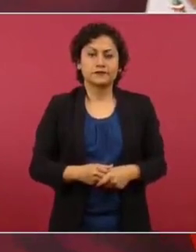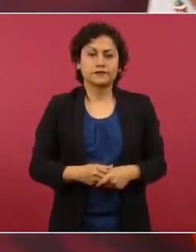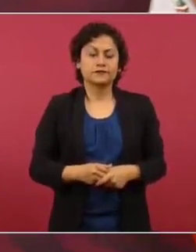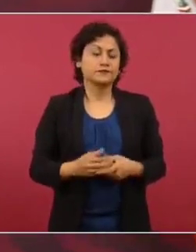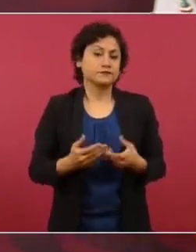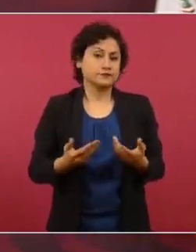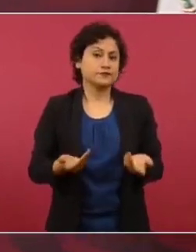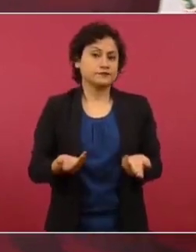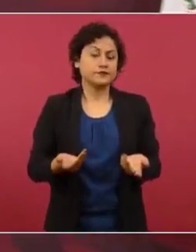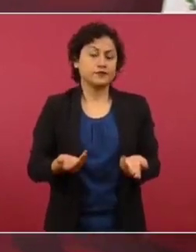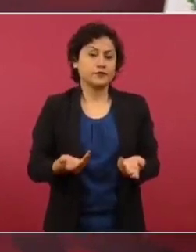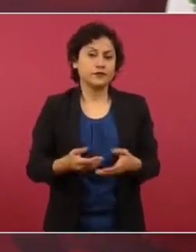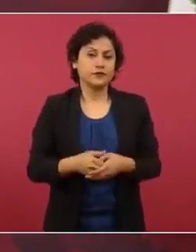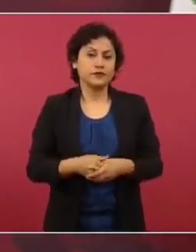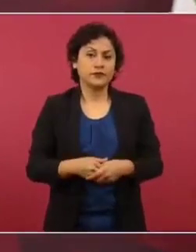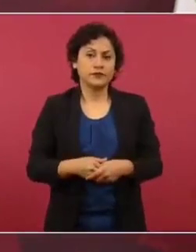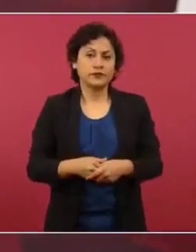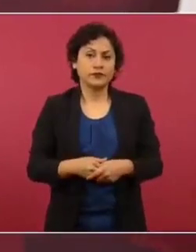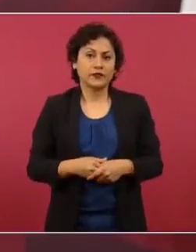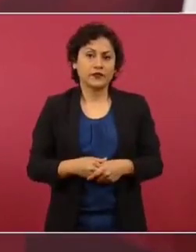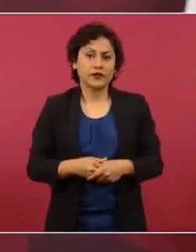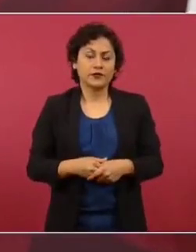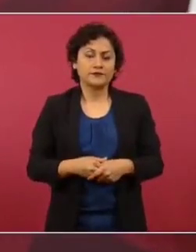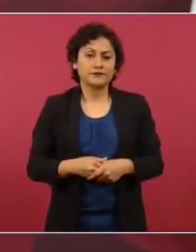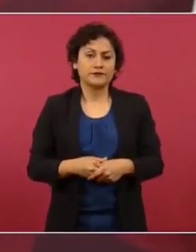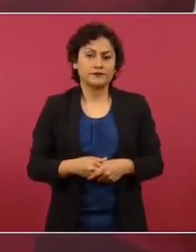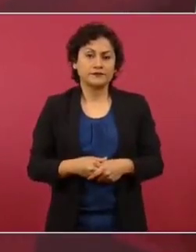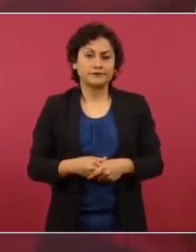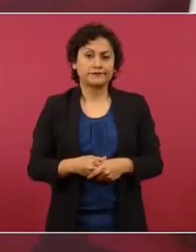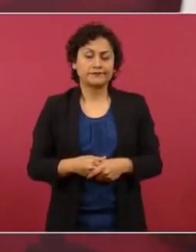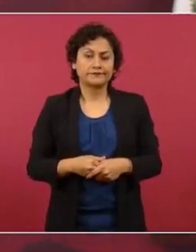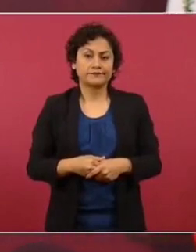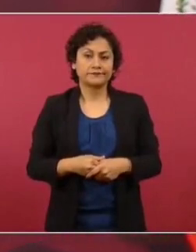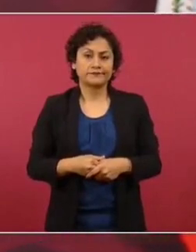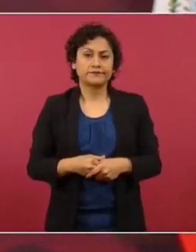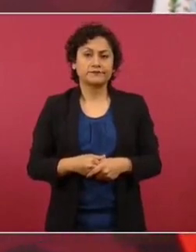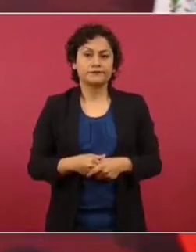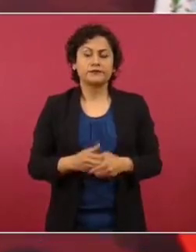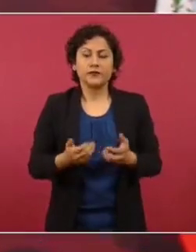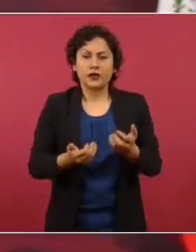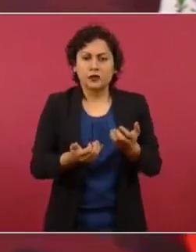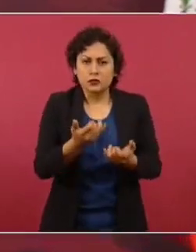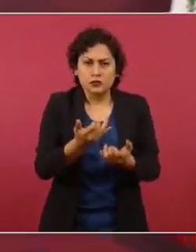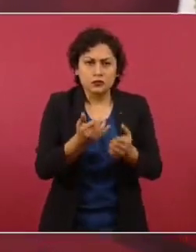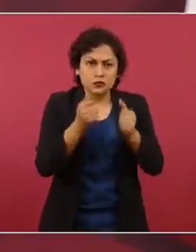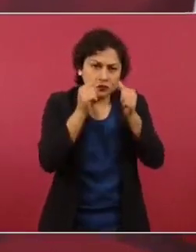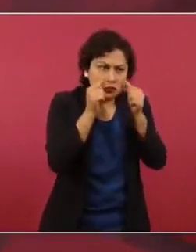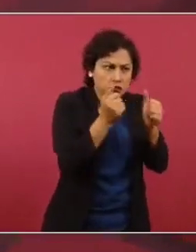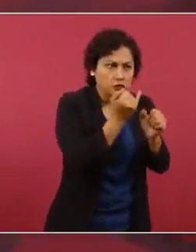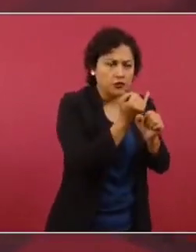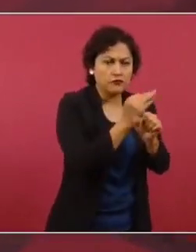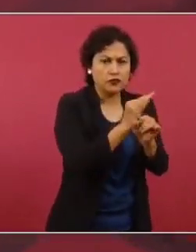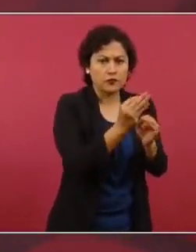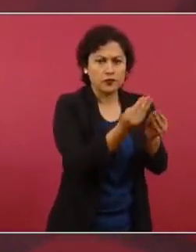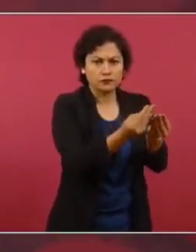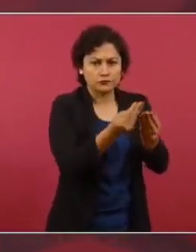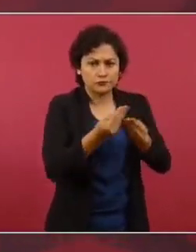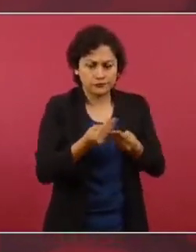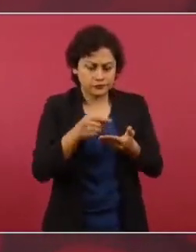ahora como informe que perdieron la vida